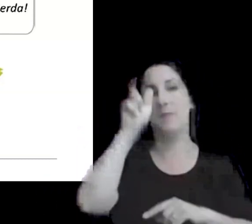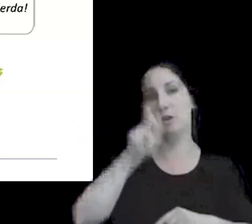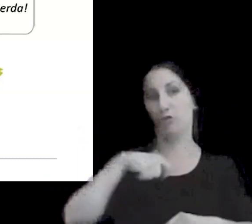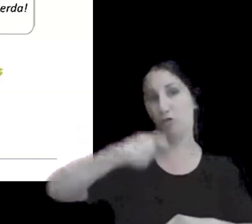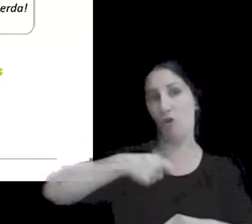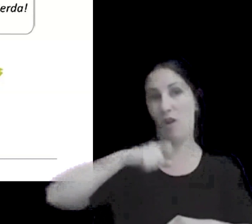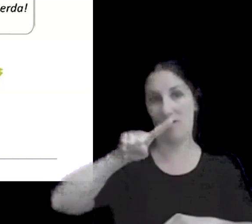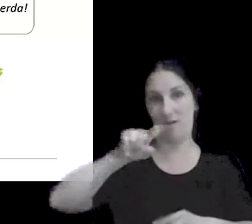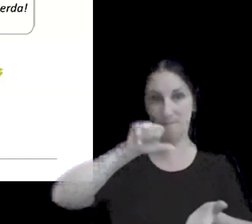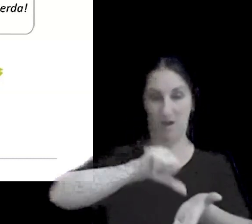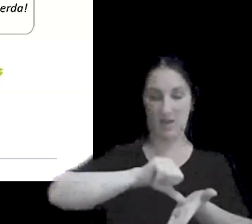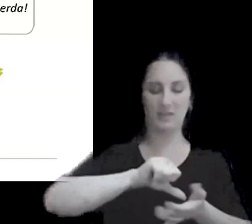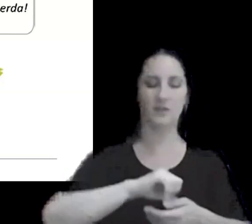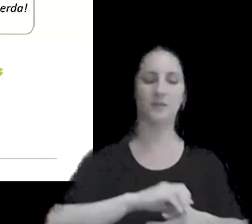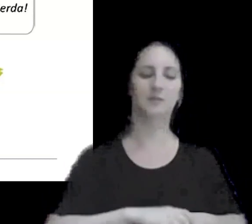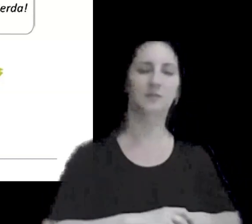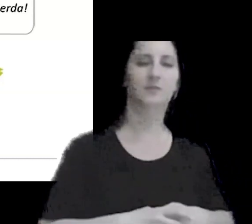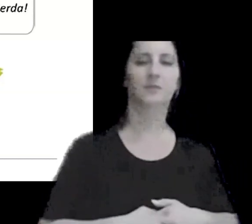local